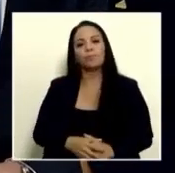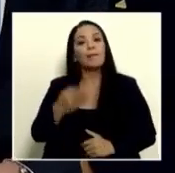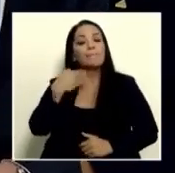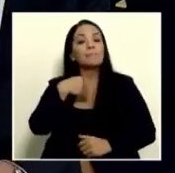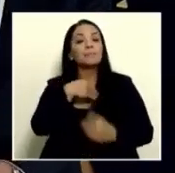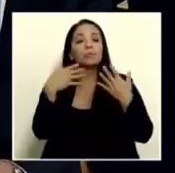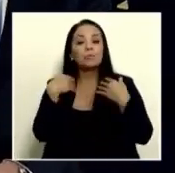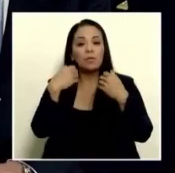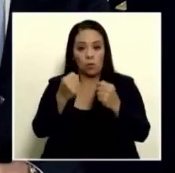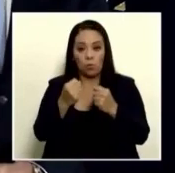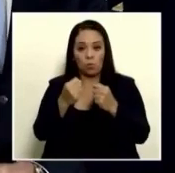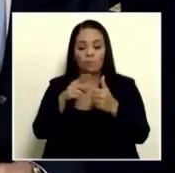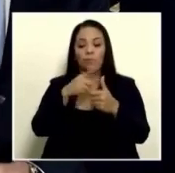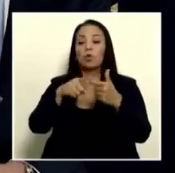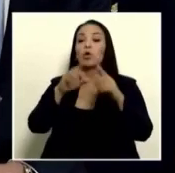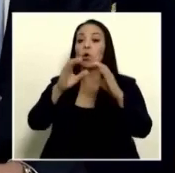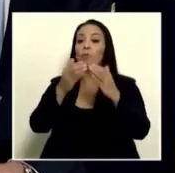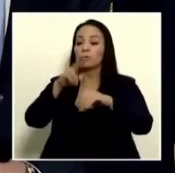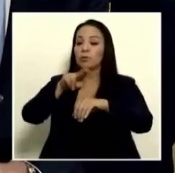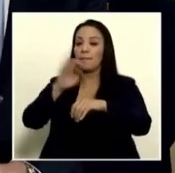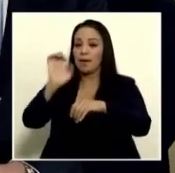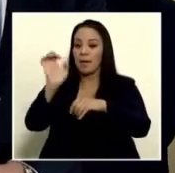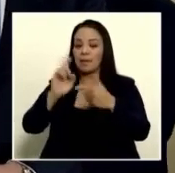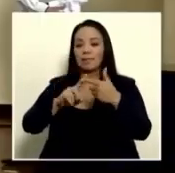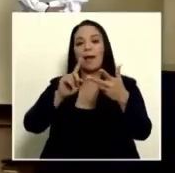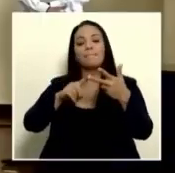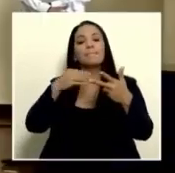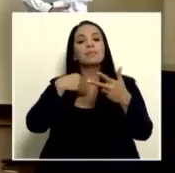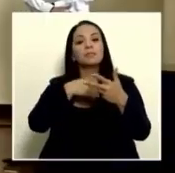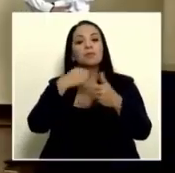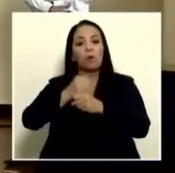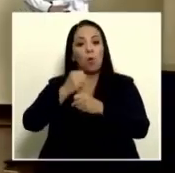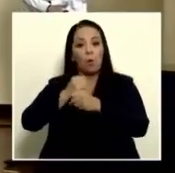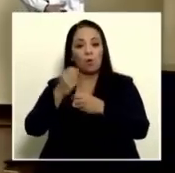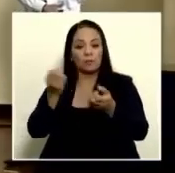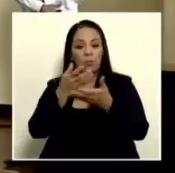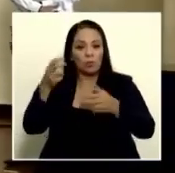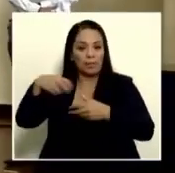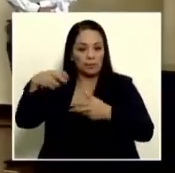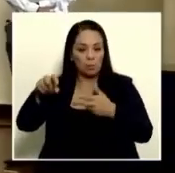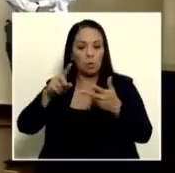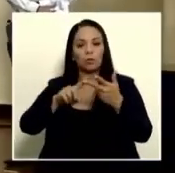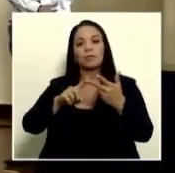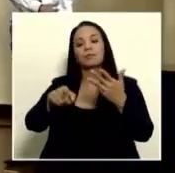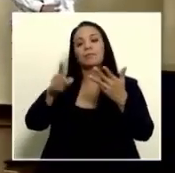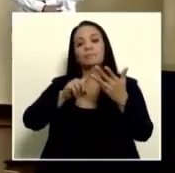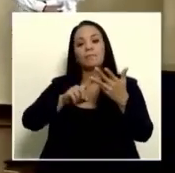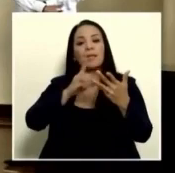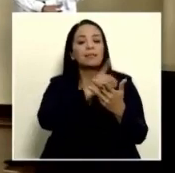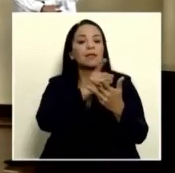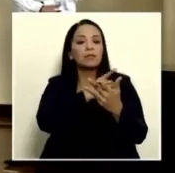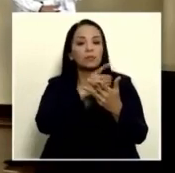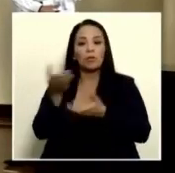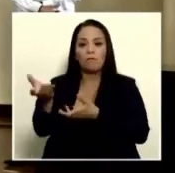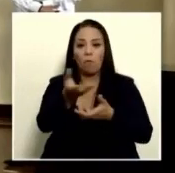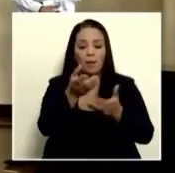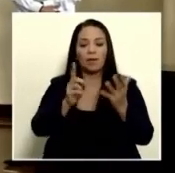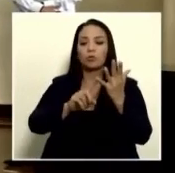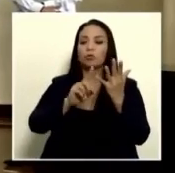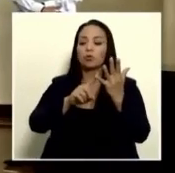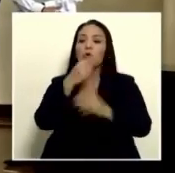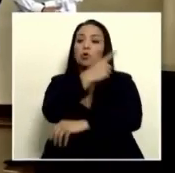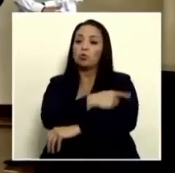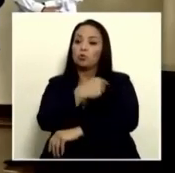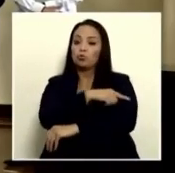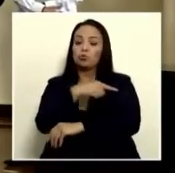Ministerio de Salud, la Comisión Nacional de Emergencias, el Ministerio de Obras Públicas y Transportes, la Dirección de Bomberos y la Cruz